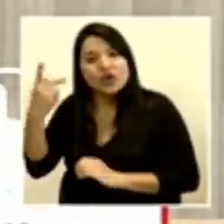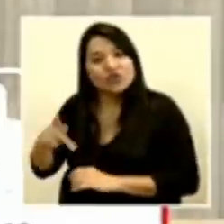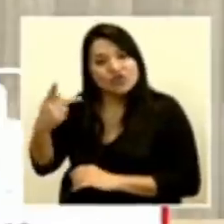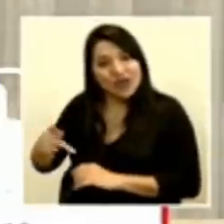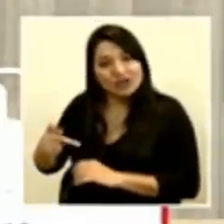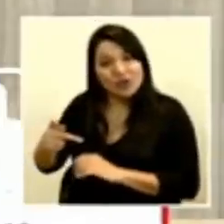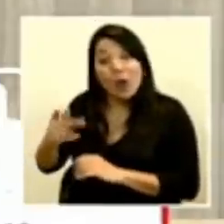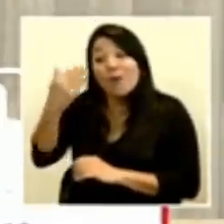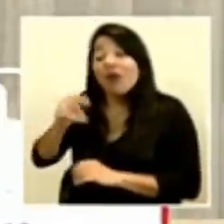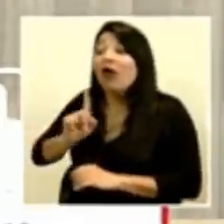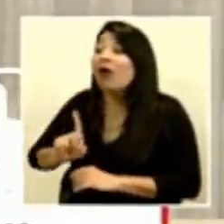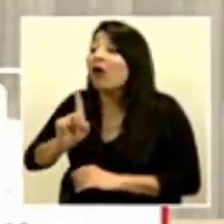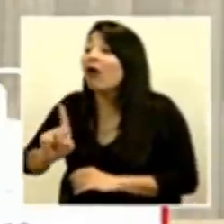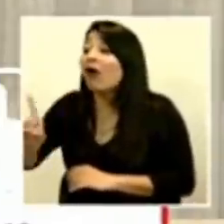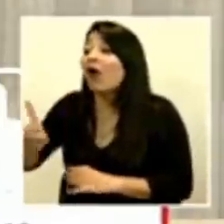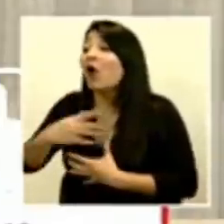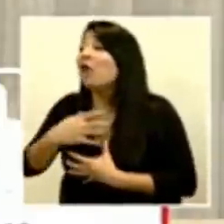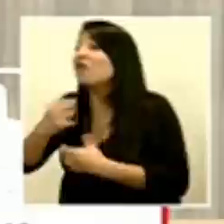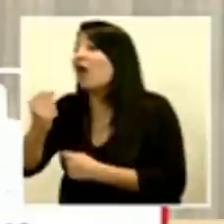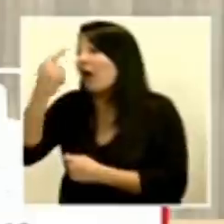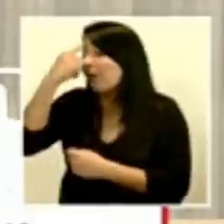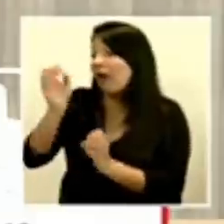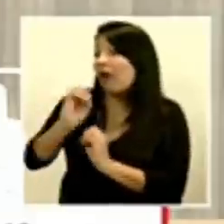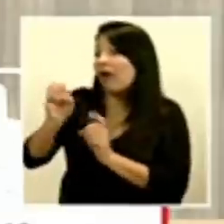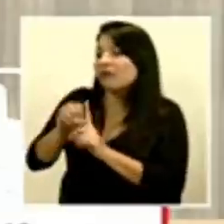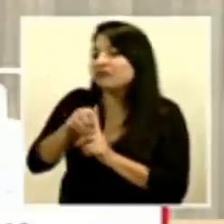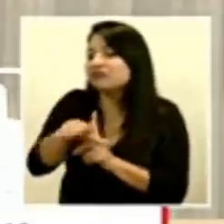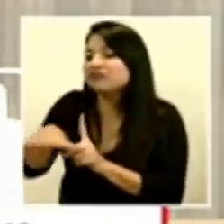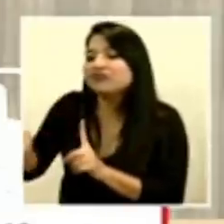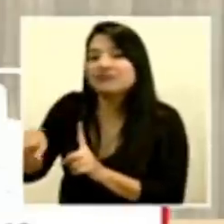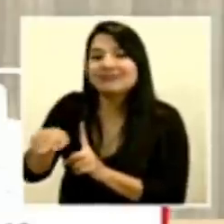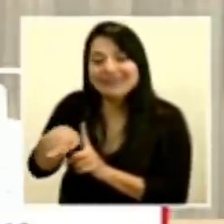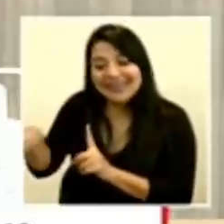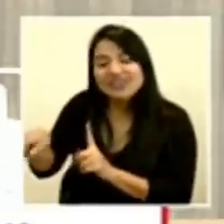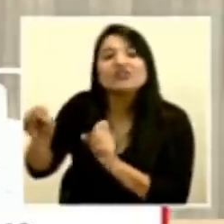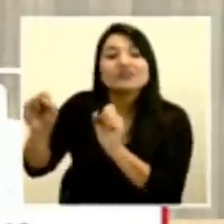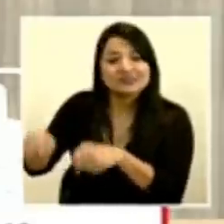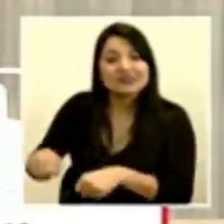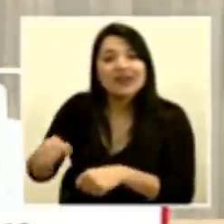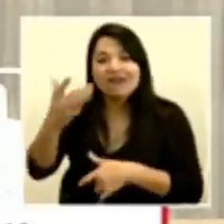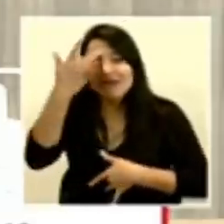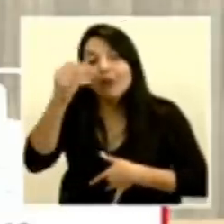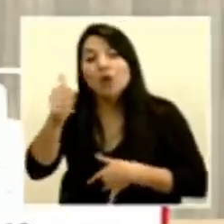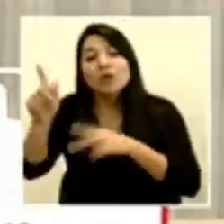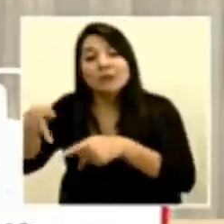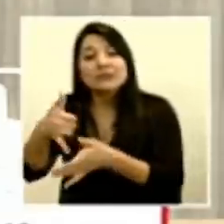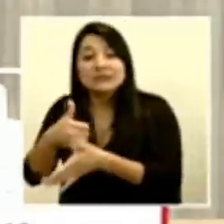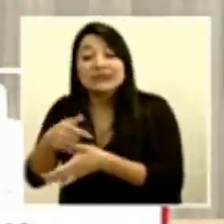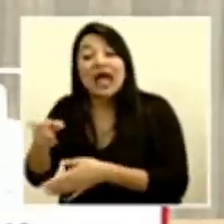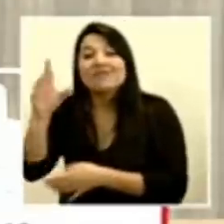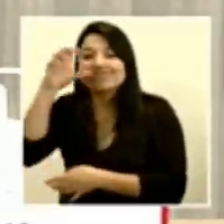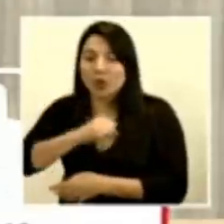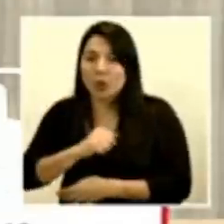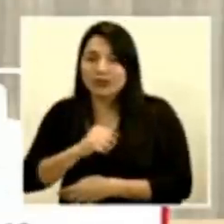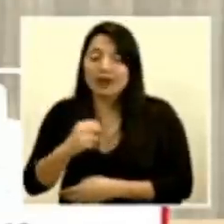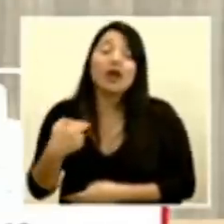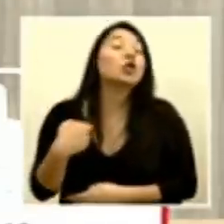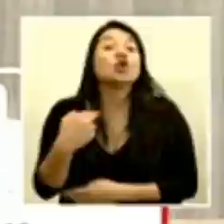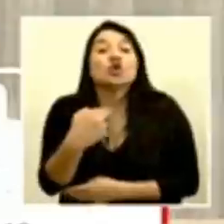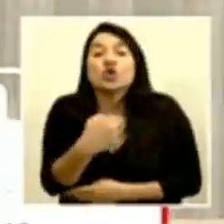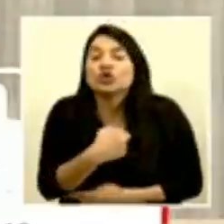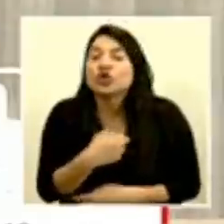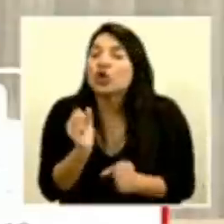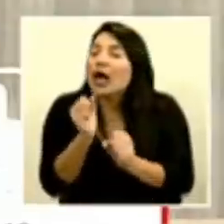persona con factores de riesgo con vulnerabilidad y enfermó gravemente y ahí es cuando ya justamente nos dimos cuenta nosotros hemos estado haciendo